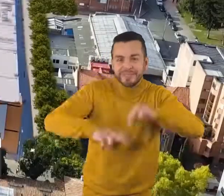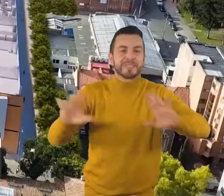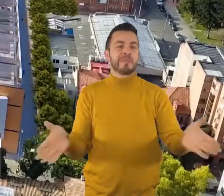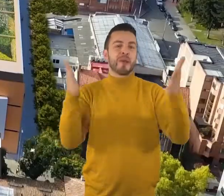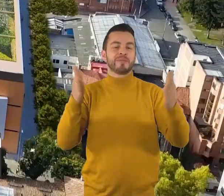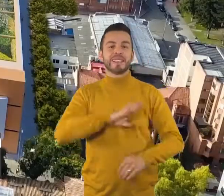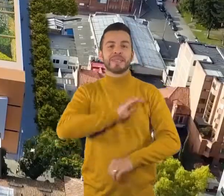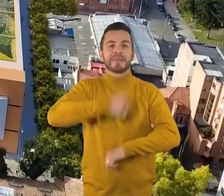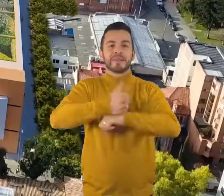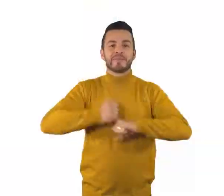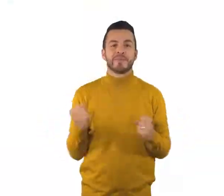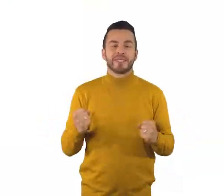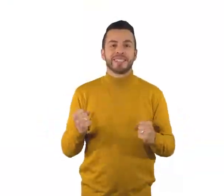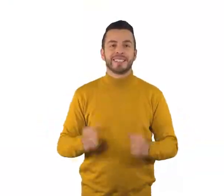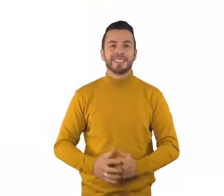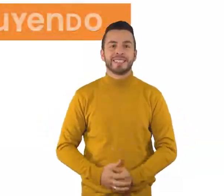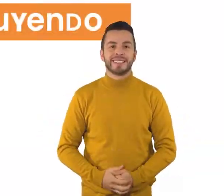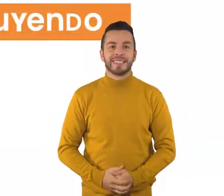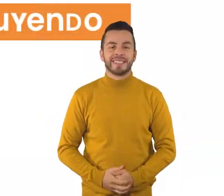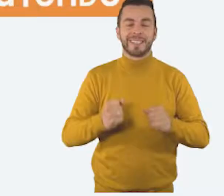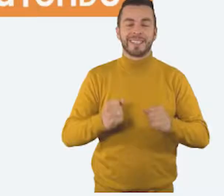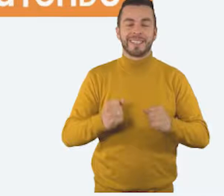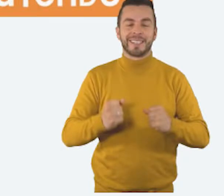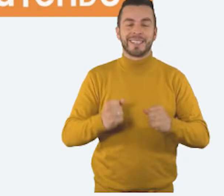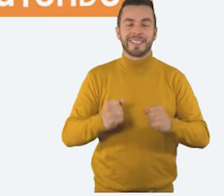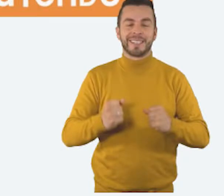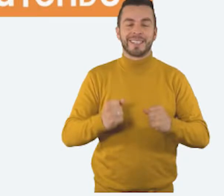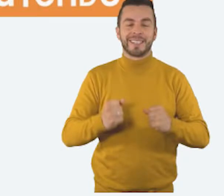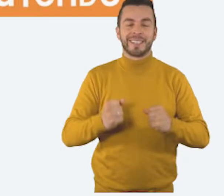Bogotá que estamos construyendo. Alcaldía Mayor de Bogotá.